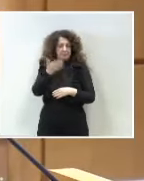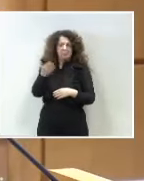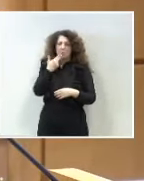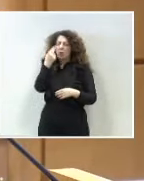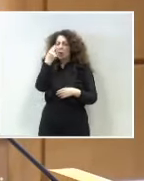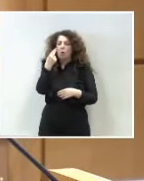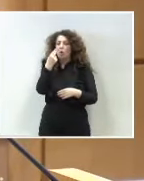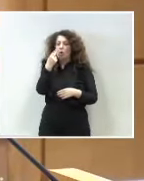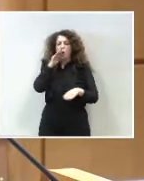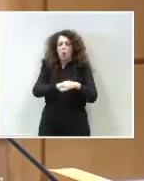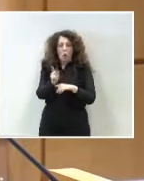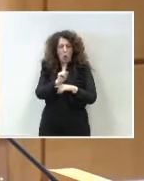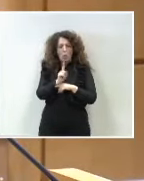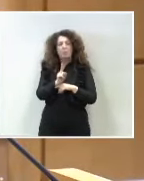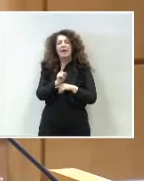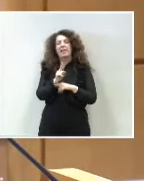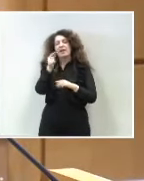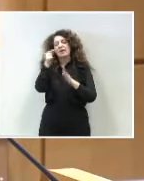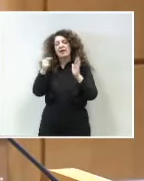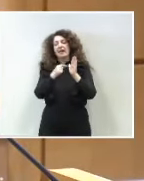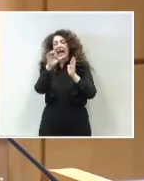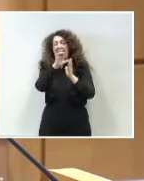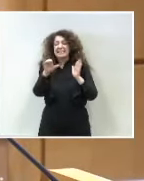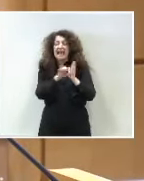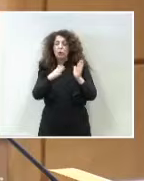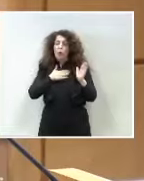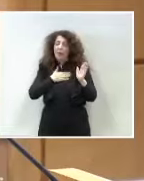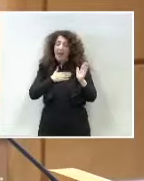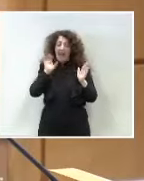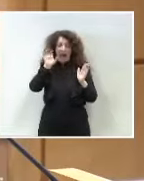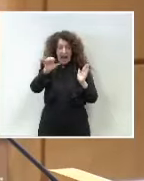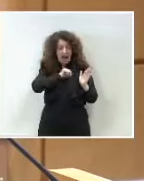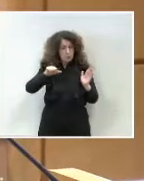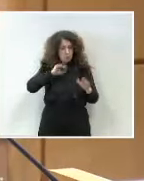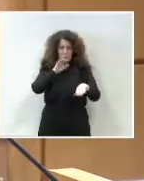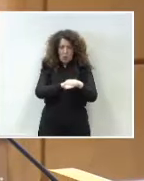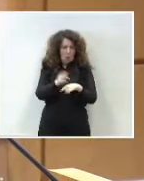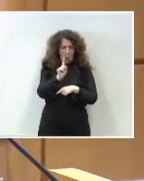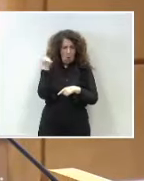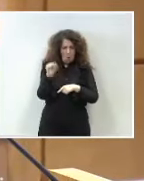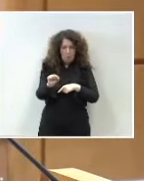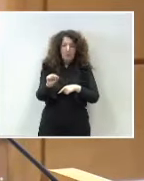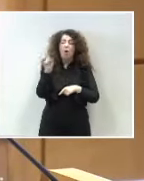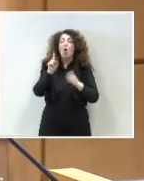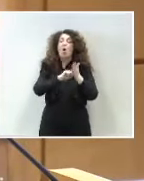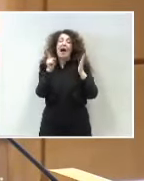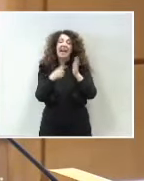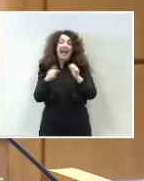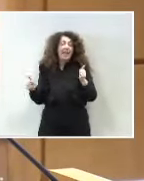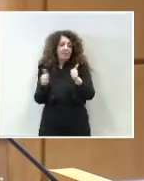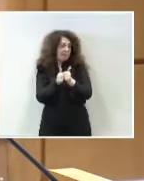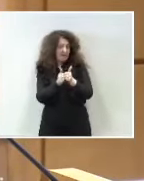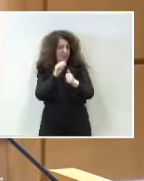incumplimiento de la disposición adicional tercera del Estatuto de Autonomía, por su incumplimiento de los compromisos que establece la Ley de Dependencia